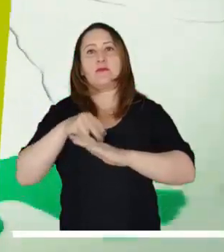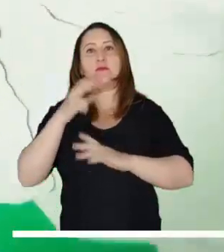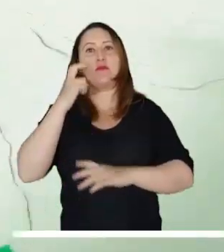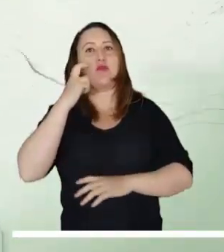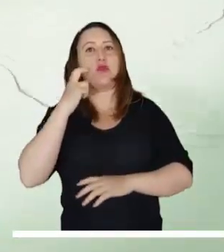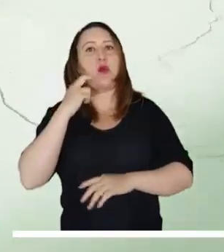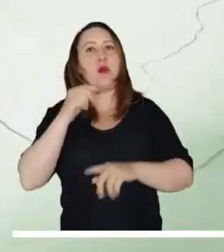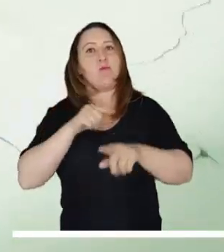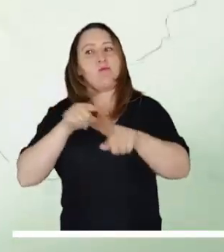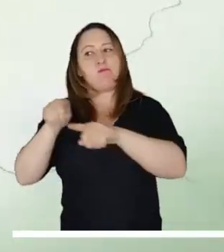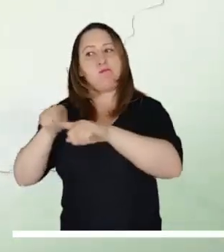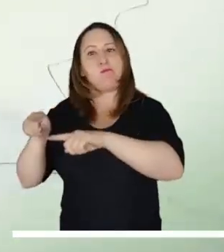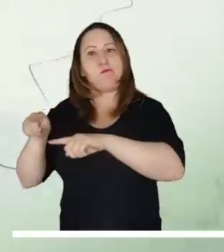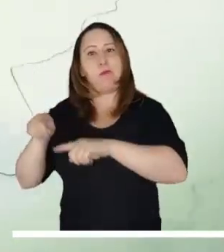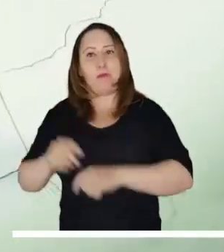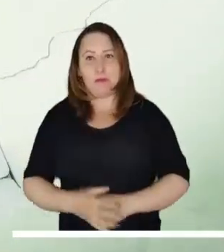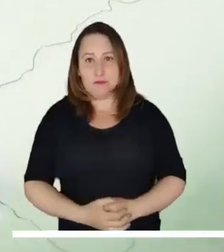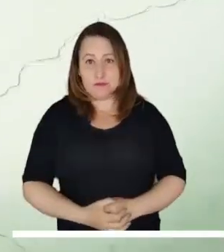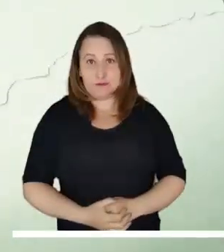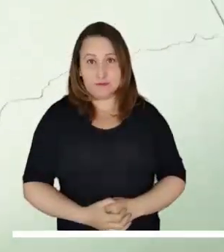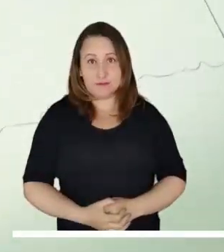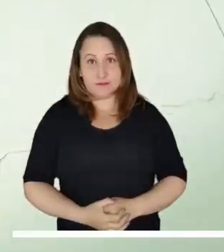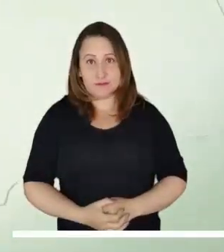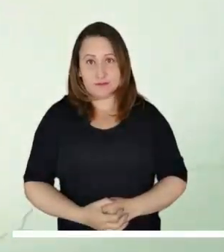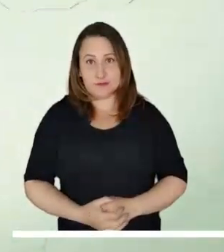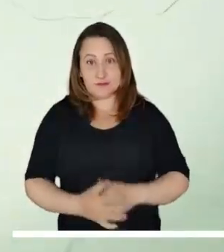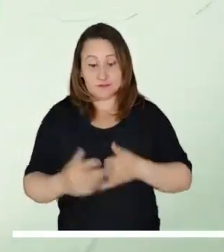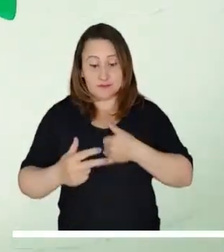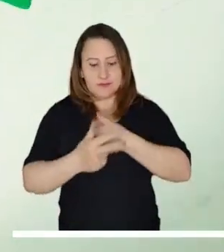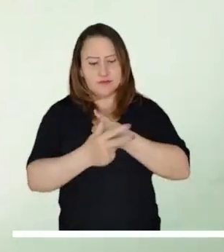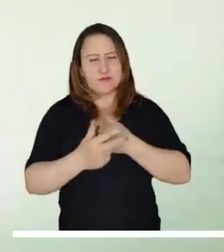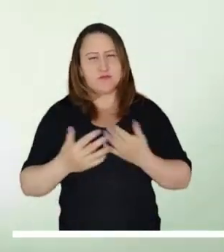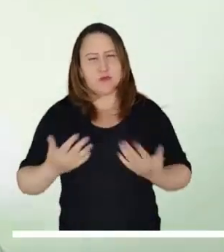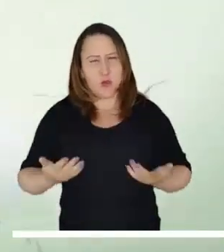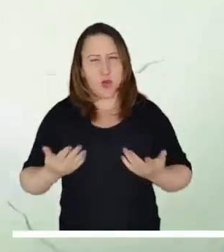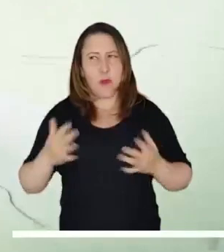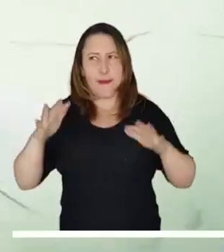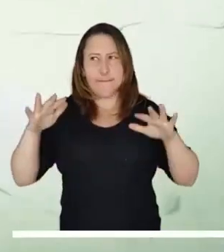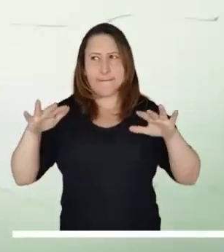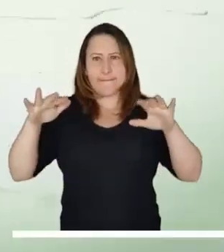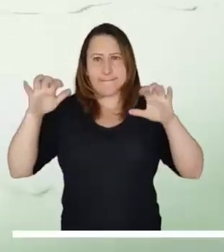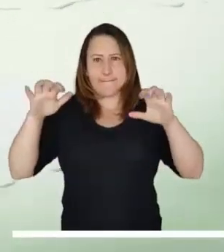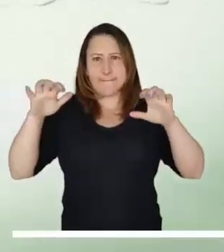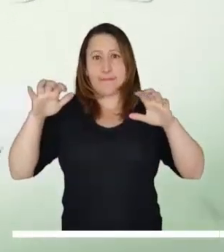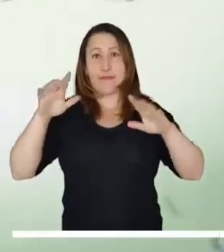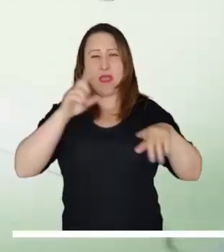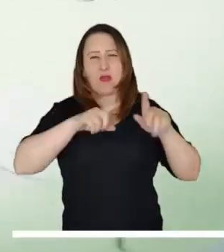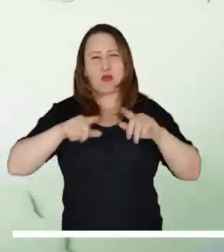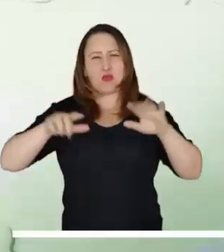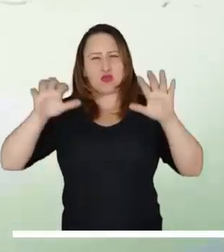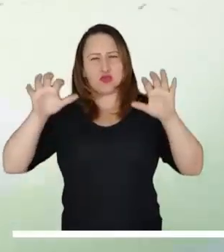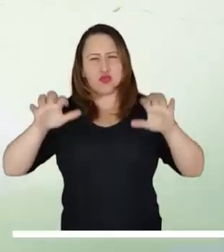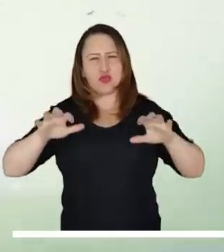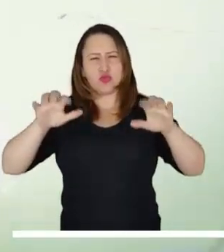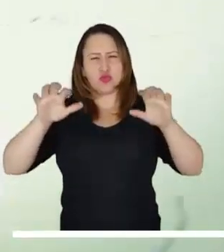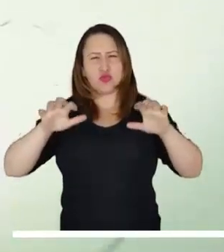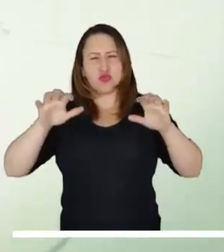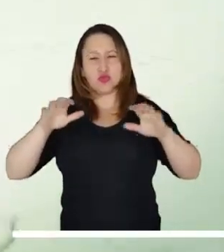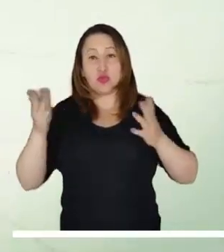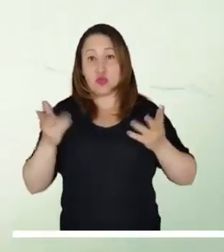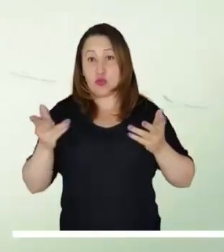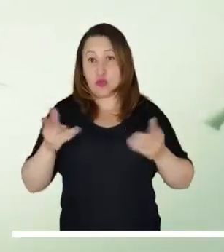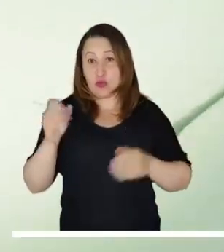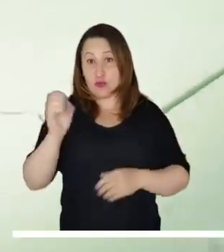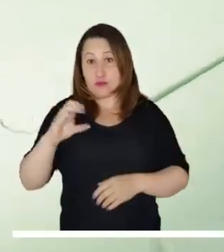zonas puntuales de Chocó. Aunque en los Andes siguen dominando las condiciones secas, es posible que algunas